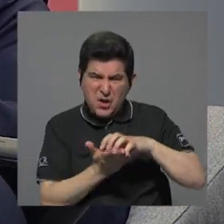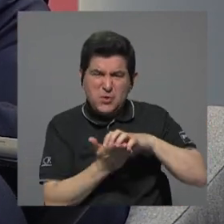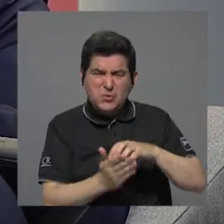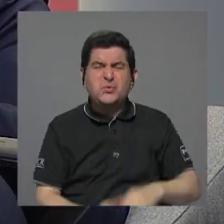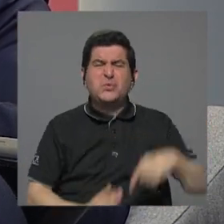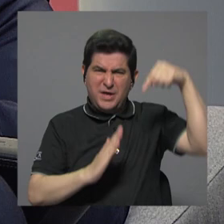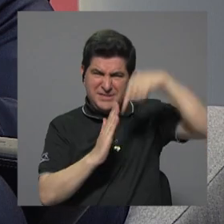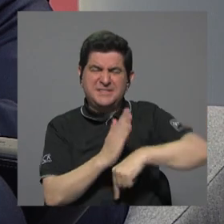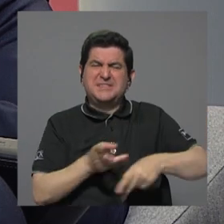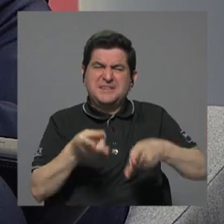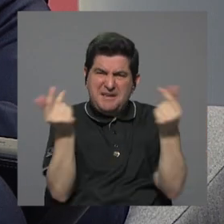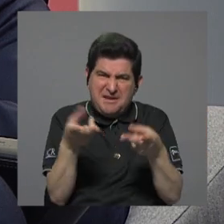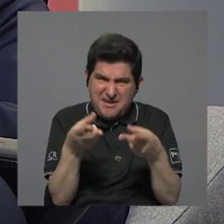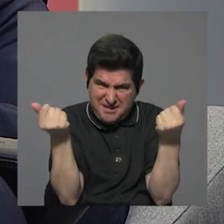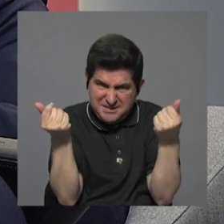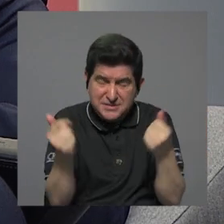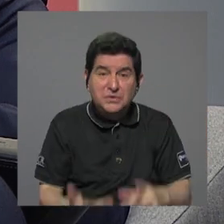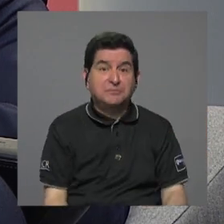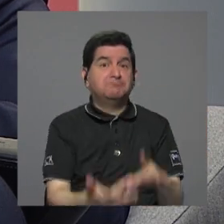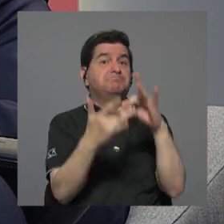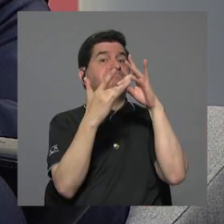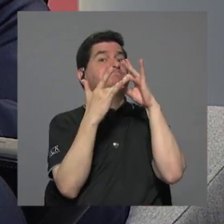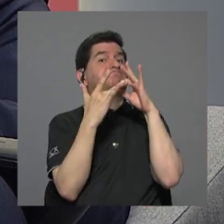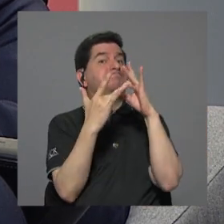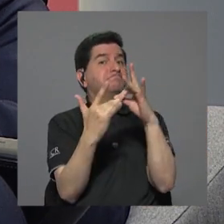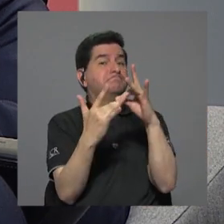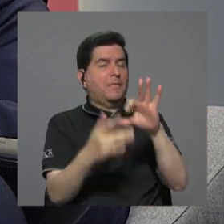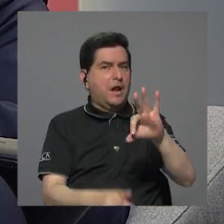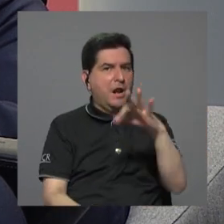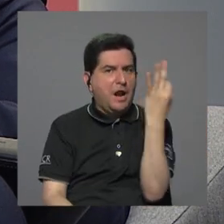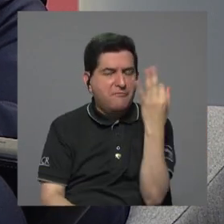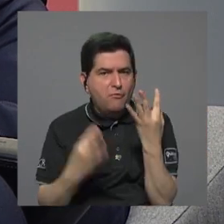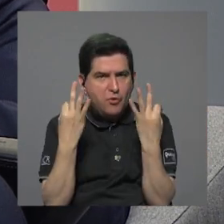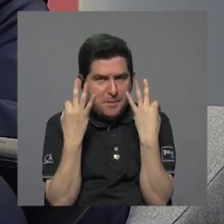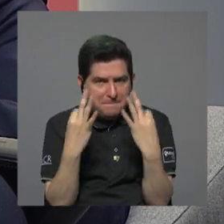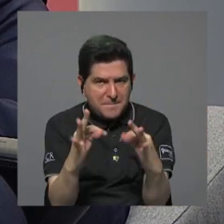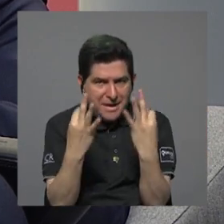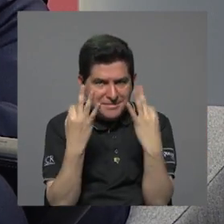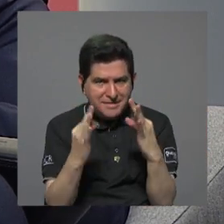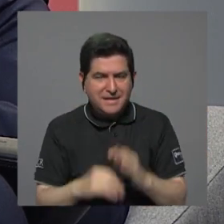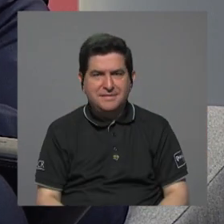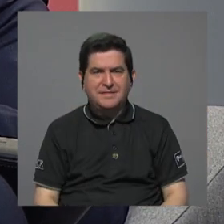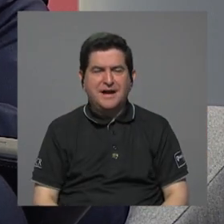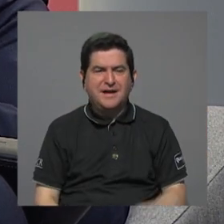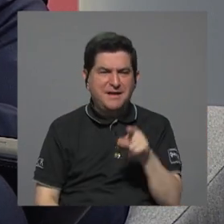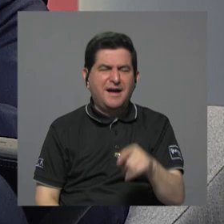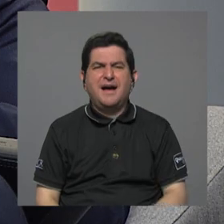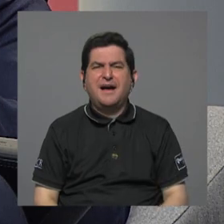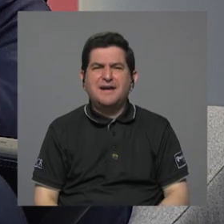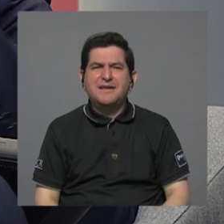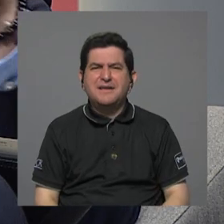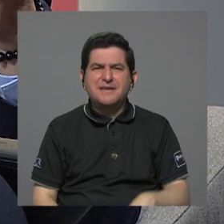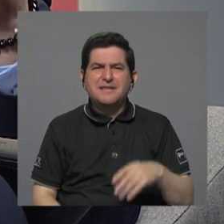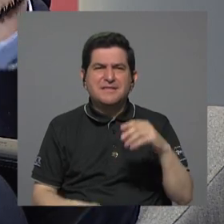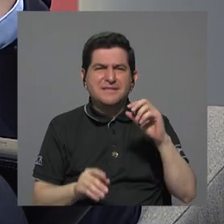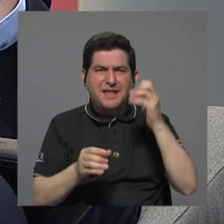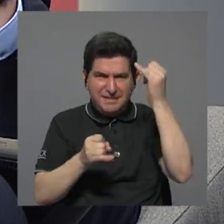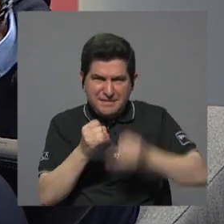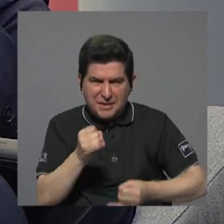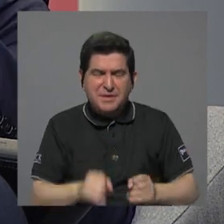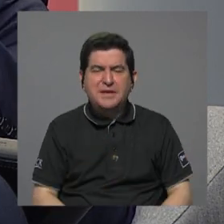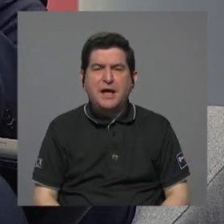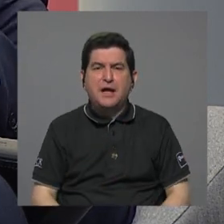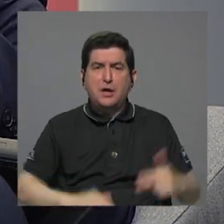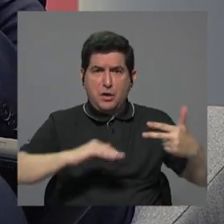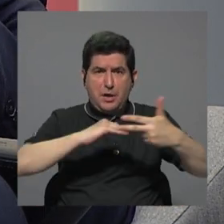serias sobre los costos y especialmente la forma en como se ha querido liquidar. Porque usted se mete a la página de